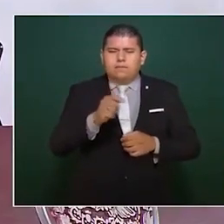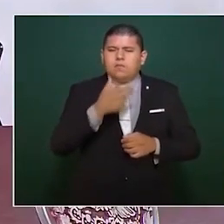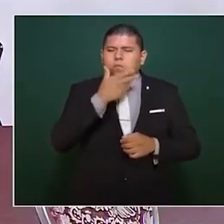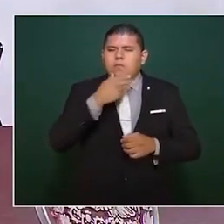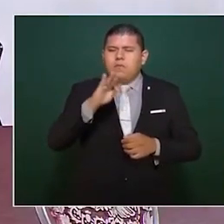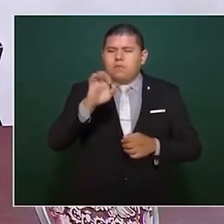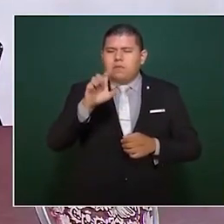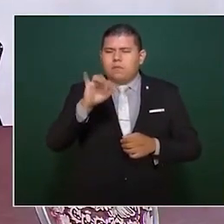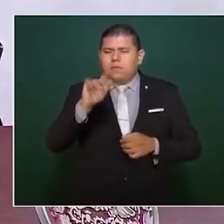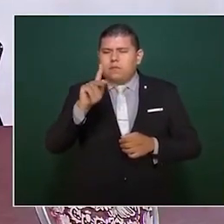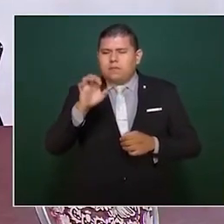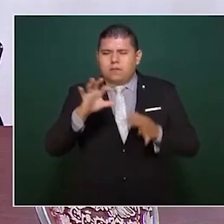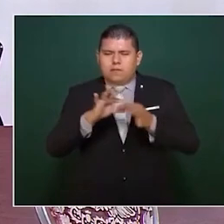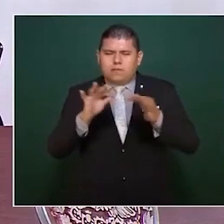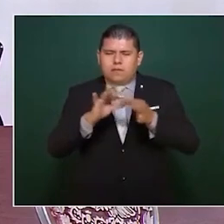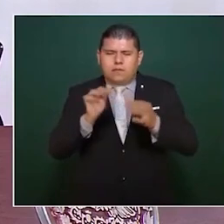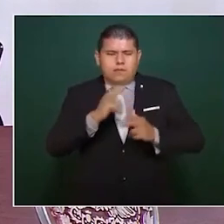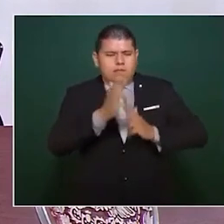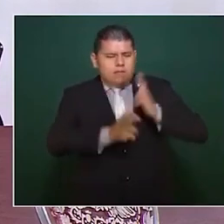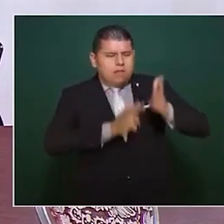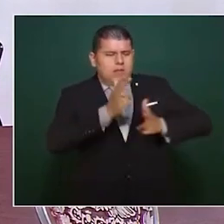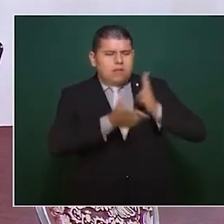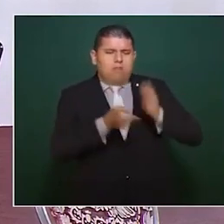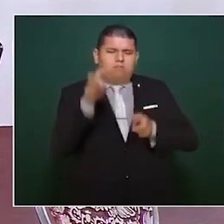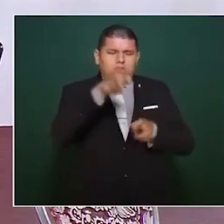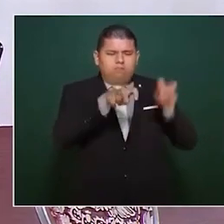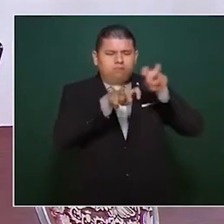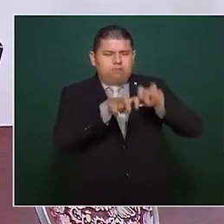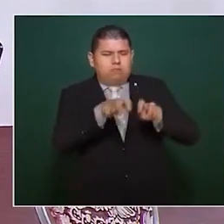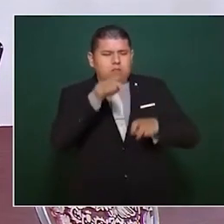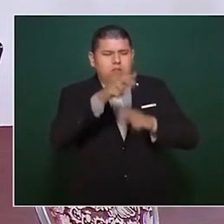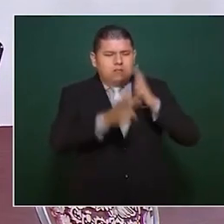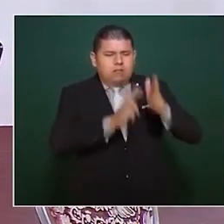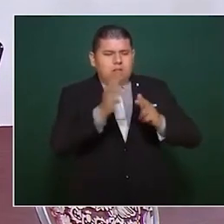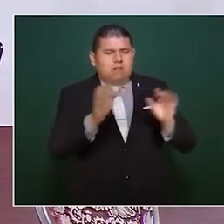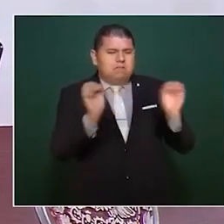Calderón, viajar en un tren que no existe.